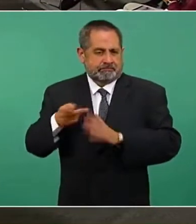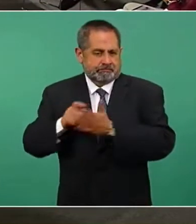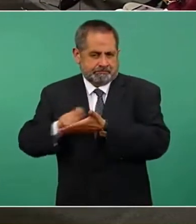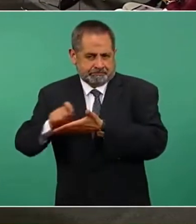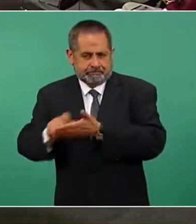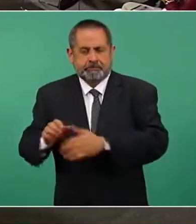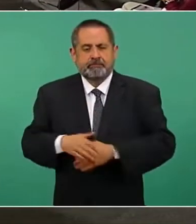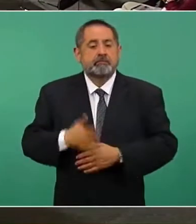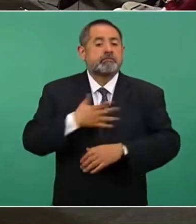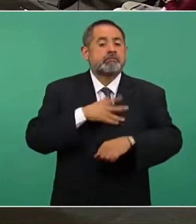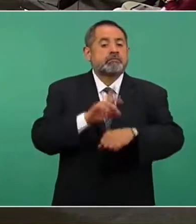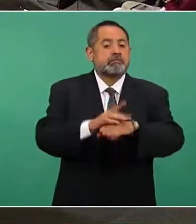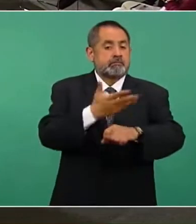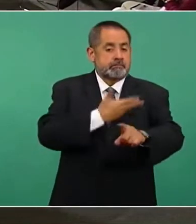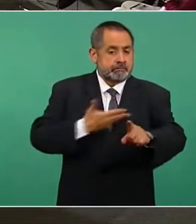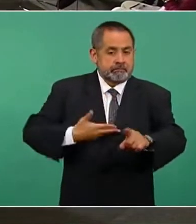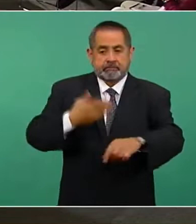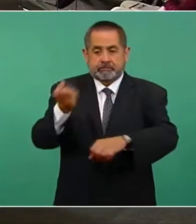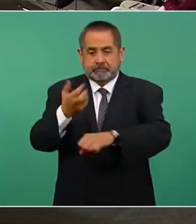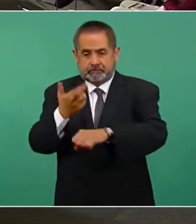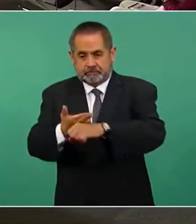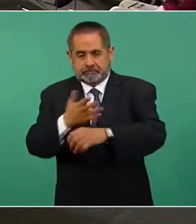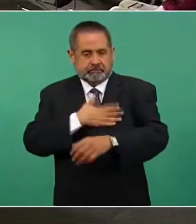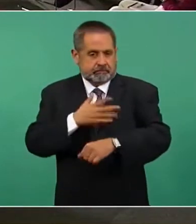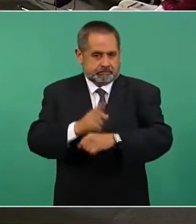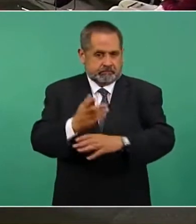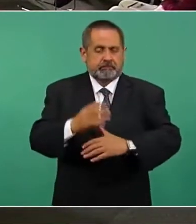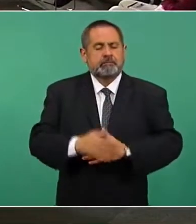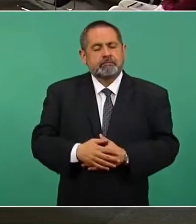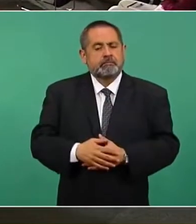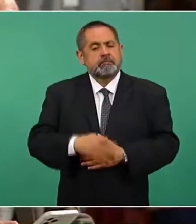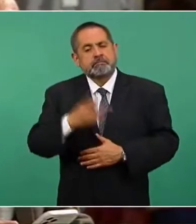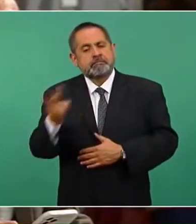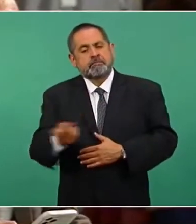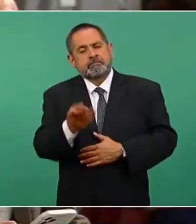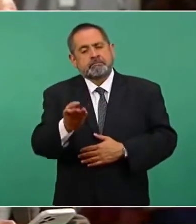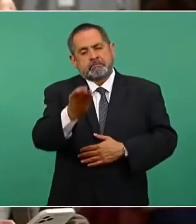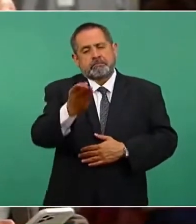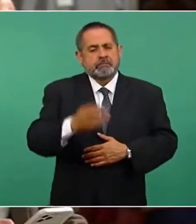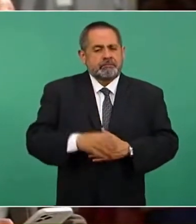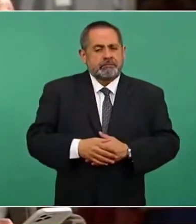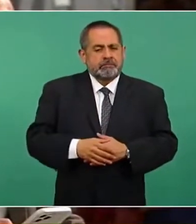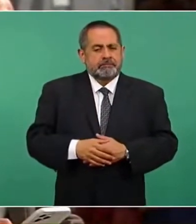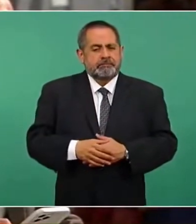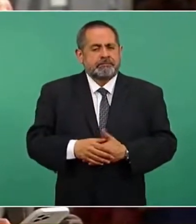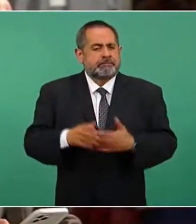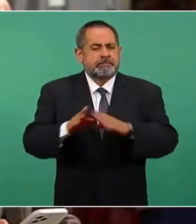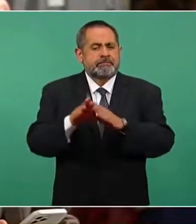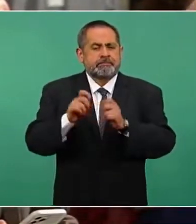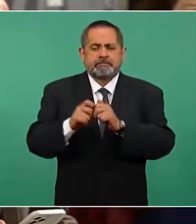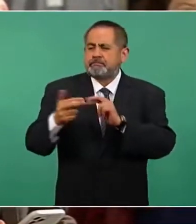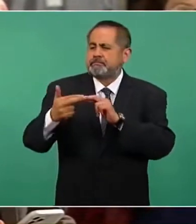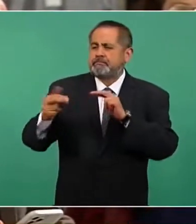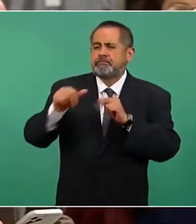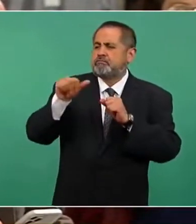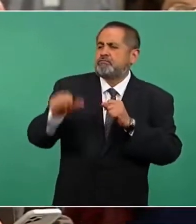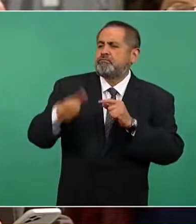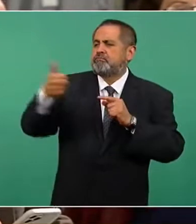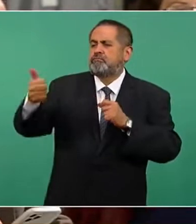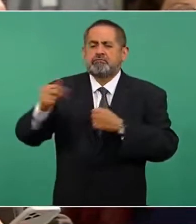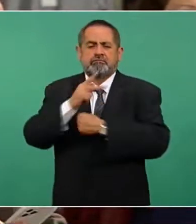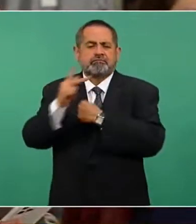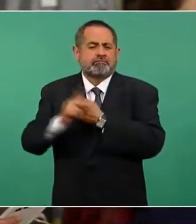buenos días, secretario. Bueno, preguntarle precisamente sobre esto de las relaciones con otros gobiernos,